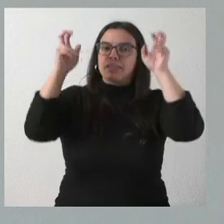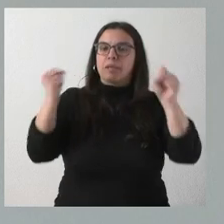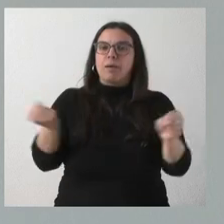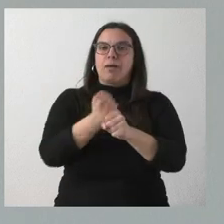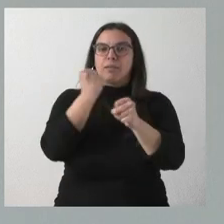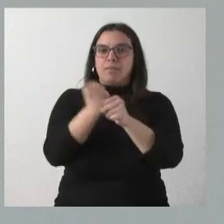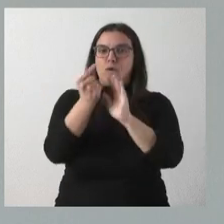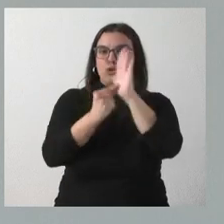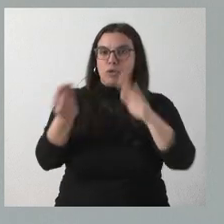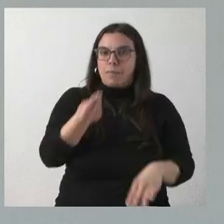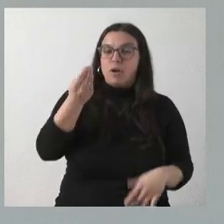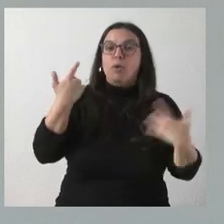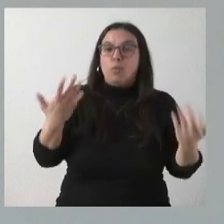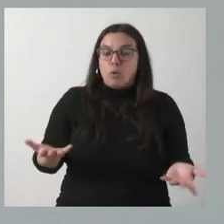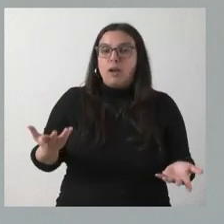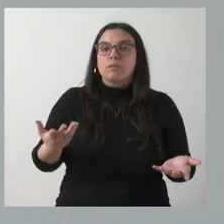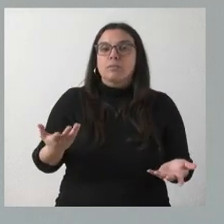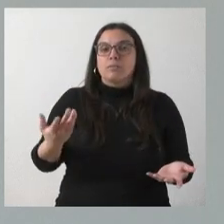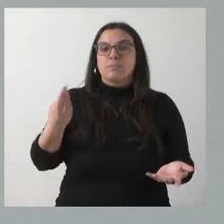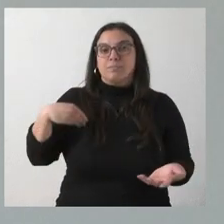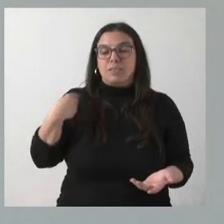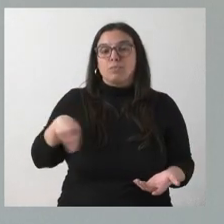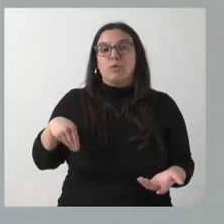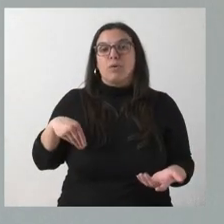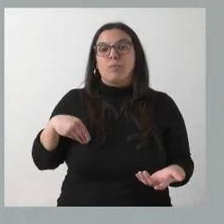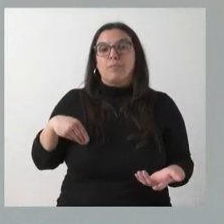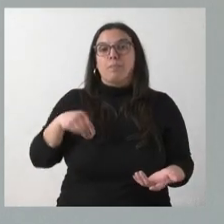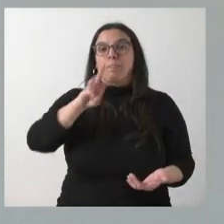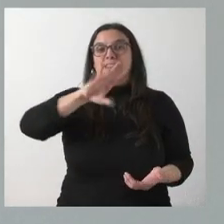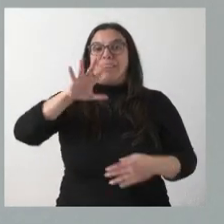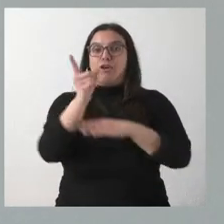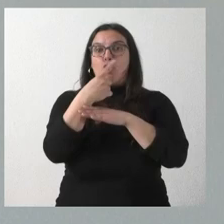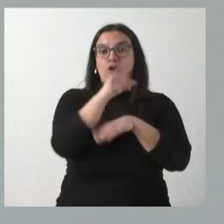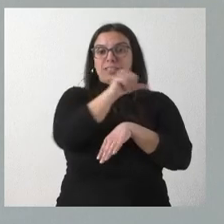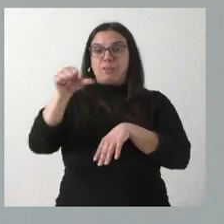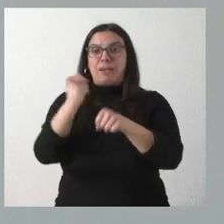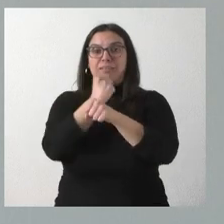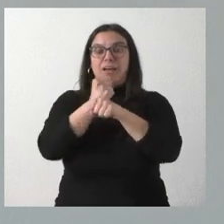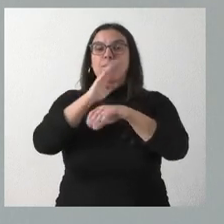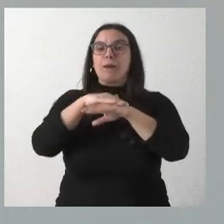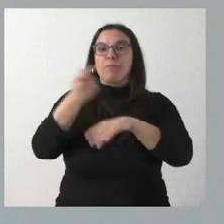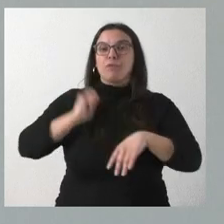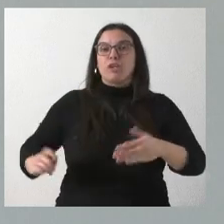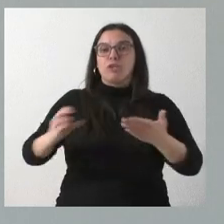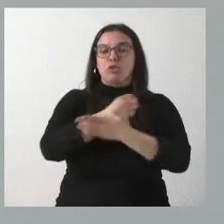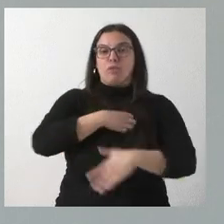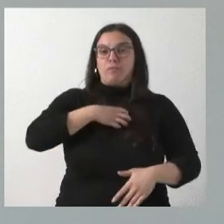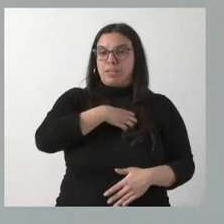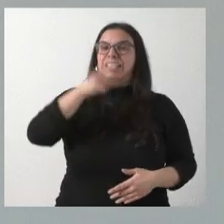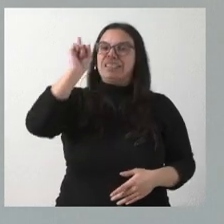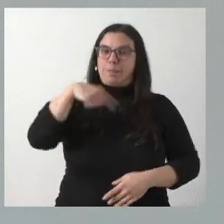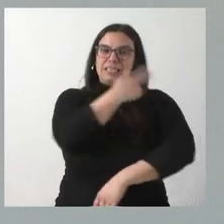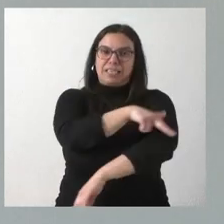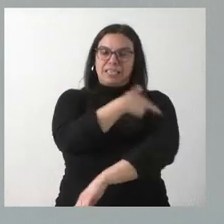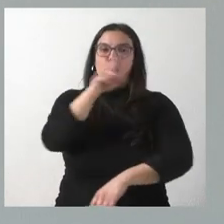laborales, que es esta extensión de las 35 horas para todos los profesionales de la Administración, incluidos los profesionales sanitarios a